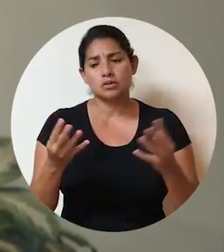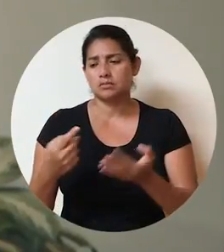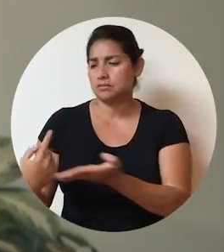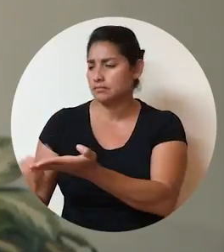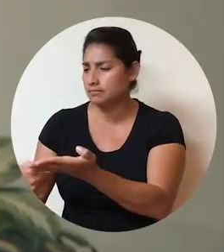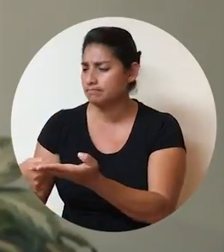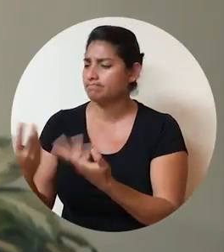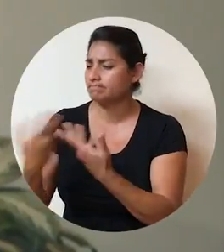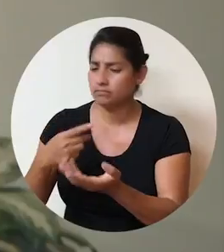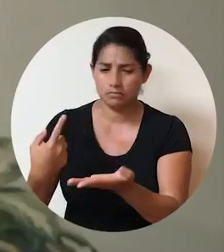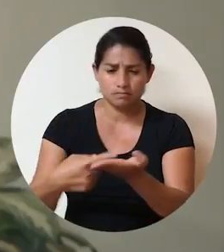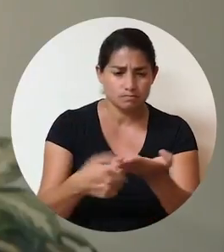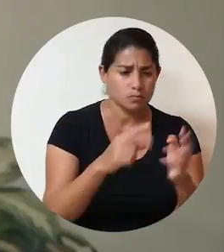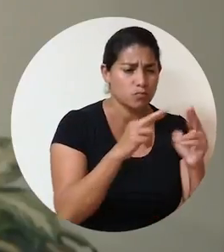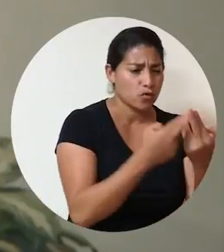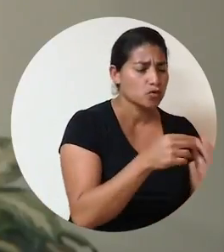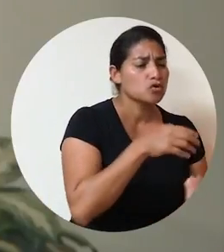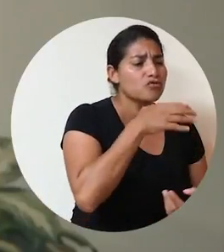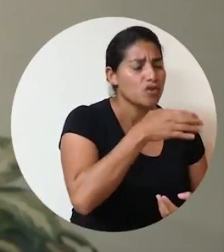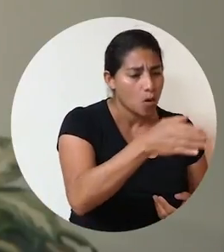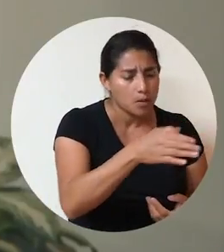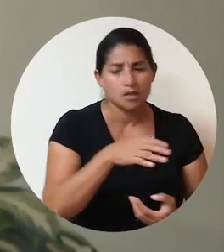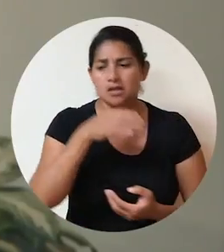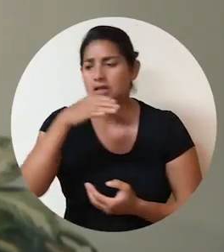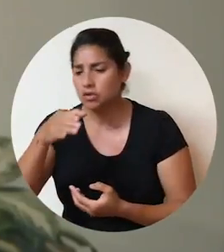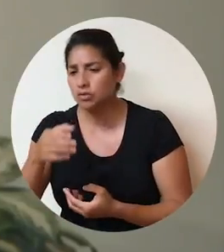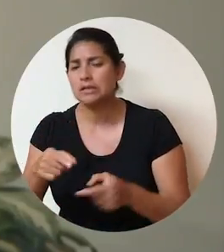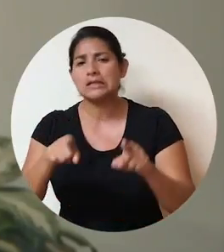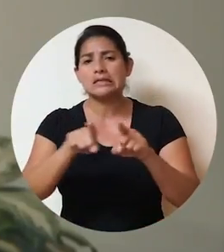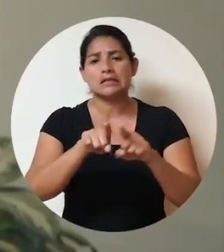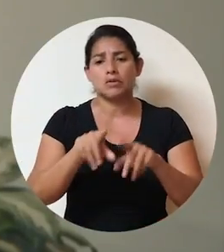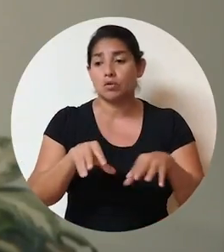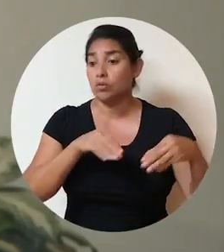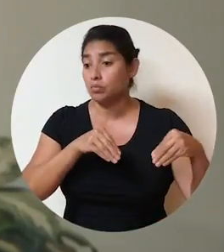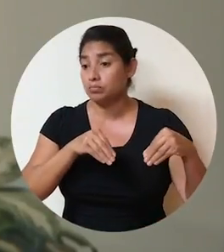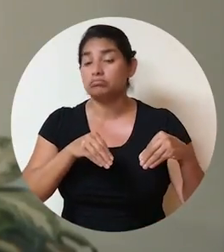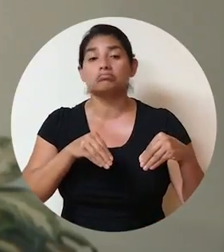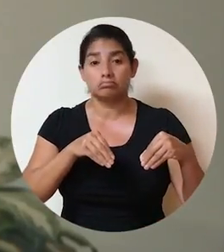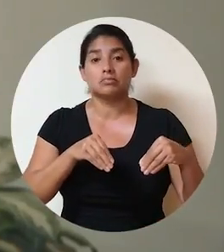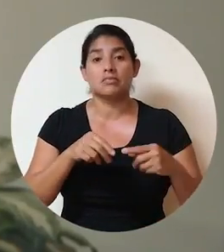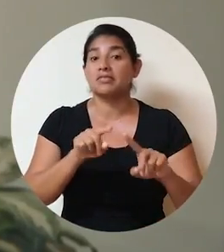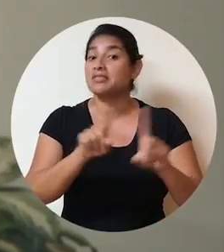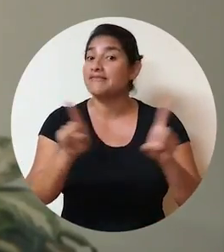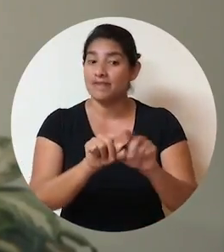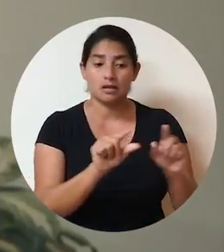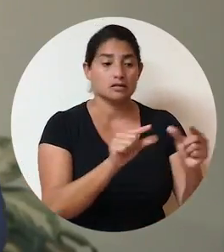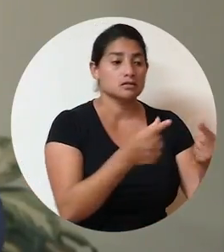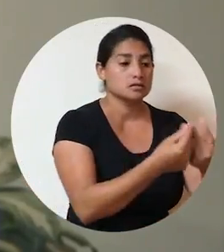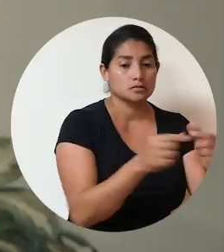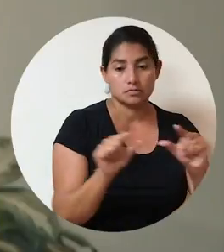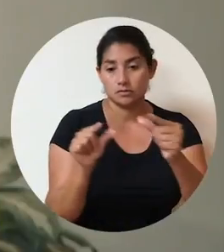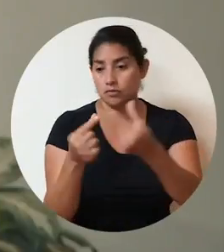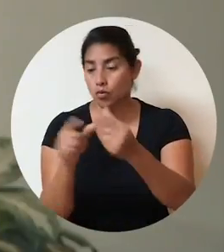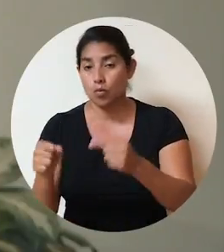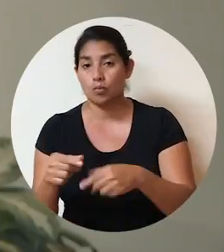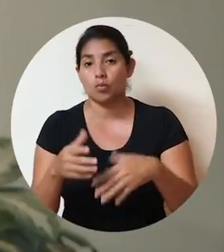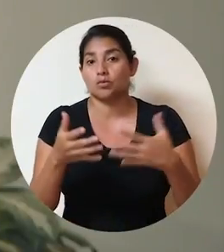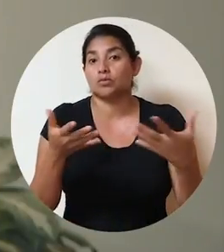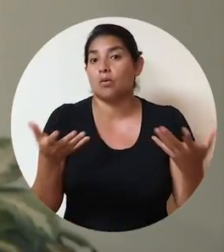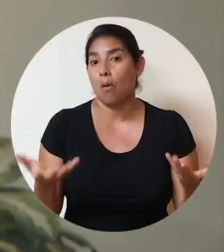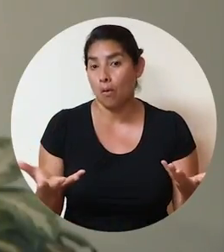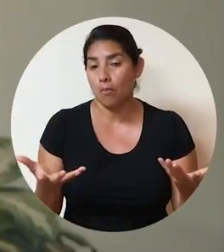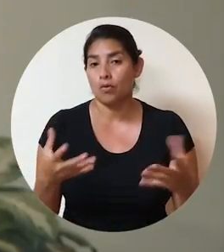múltiples consultas, sugerencias y la no objeción de varios sectores,